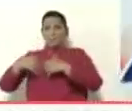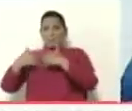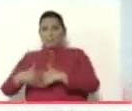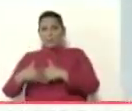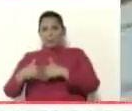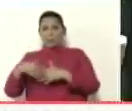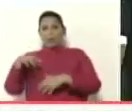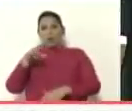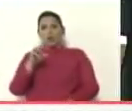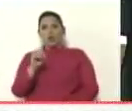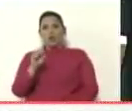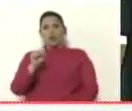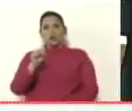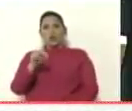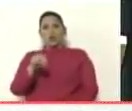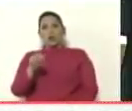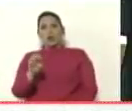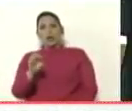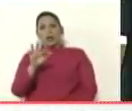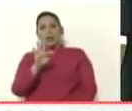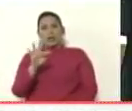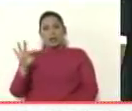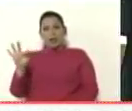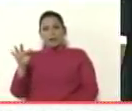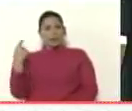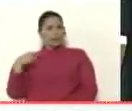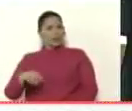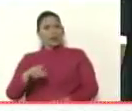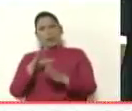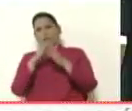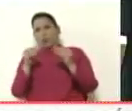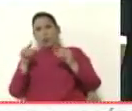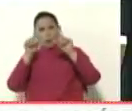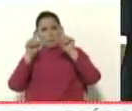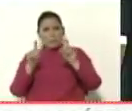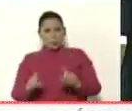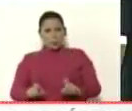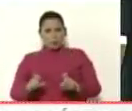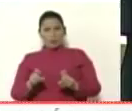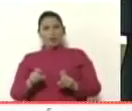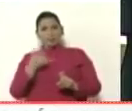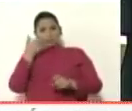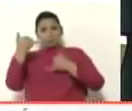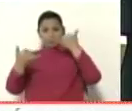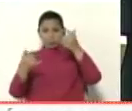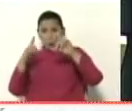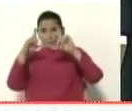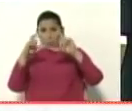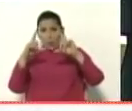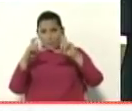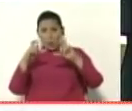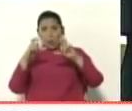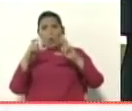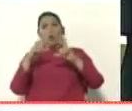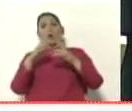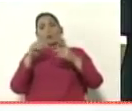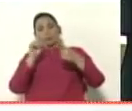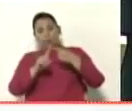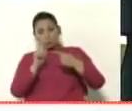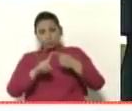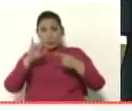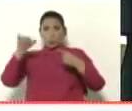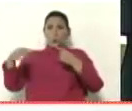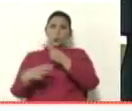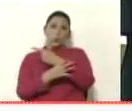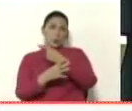pasaba a Leopoldo López tenemos todas las pruebas tenemos todas las capturas de celular a Juan Guaidó a Gustavo Guaidó a